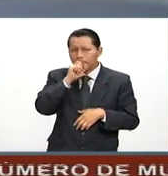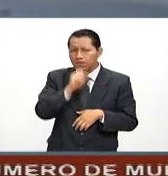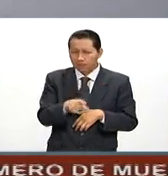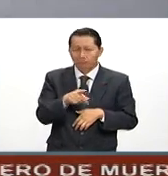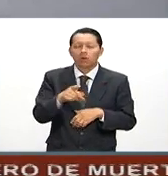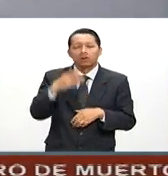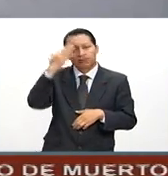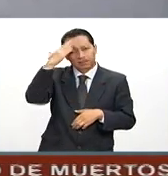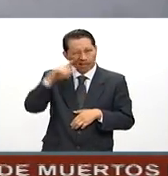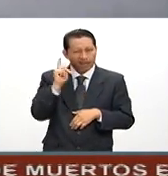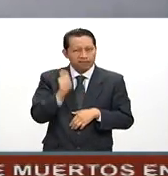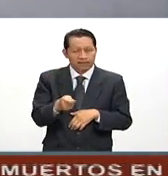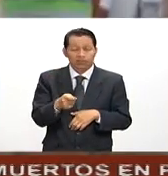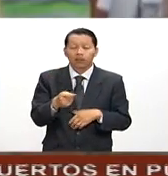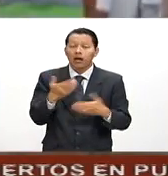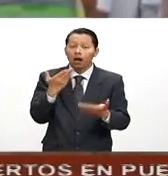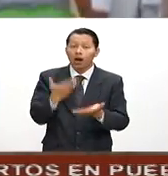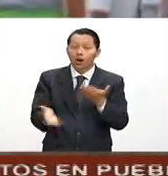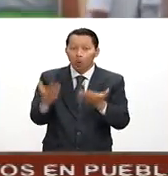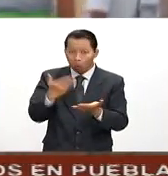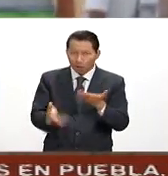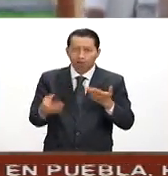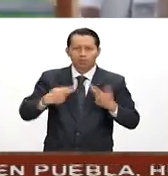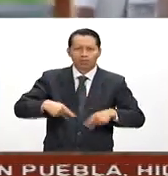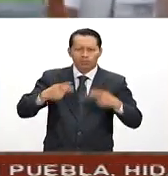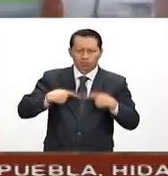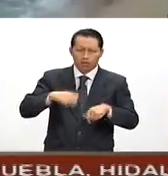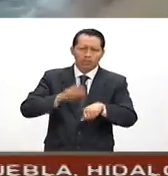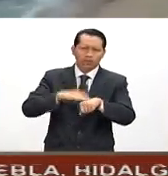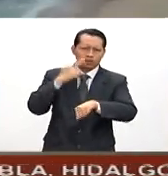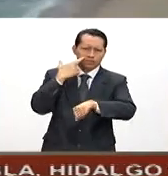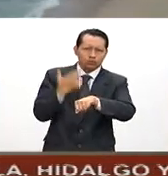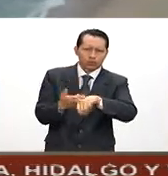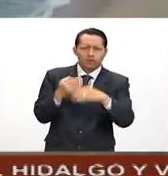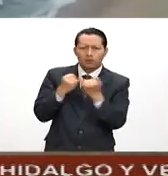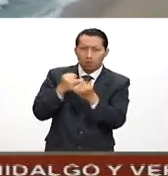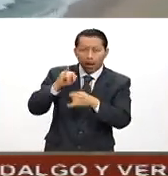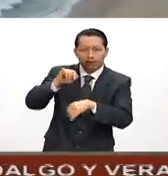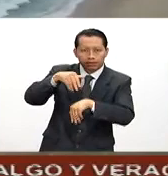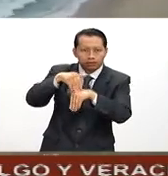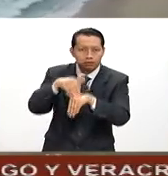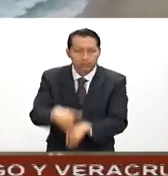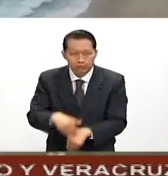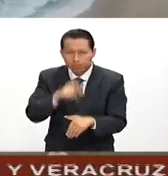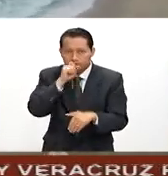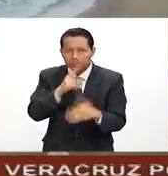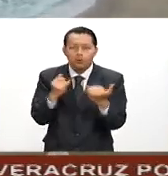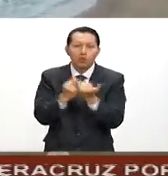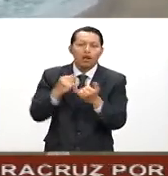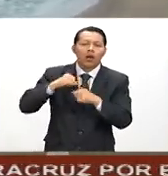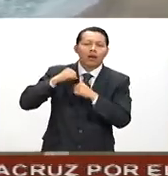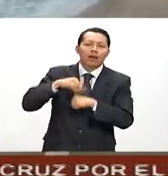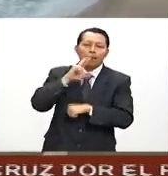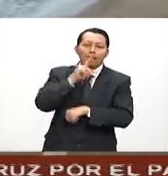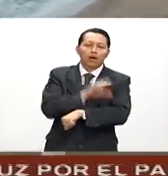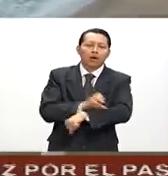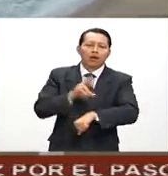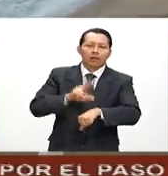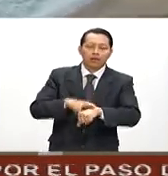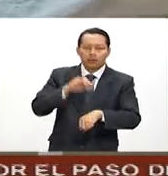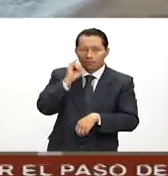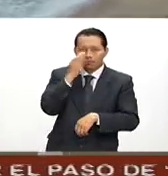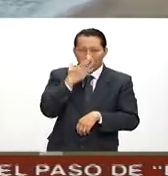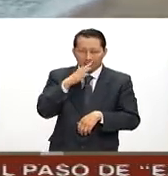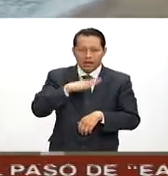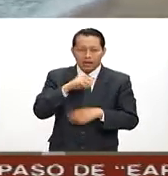cambiado. Ahora se ha notado una ciudadanía más responsable y unas autoridades mejor coordinadas. En las imágenes, Mahatma Fong,